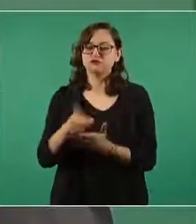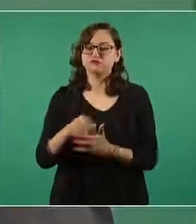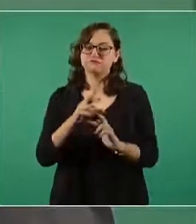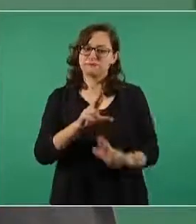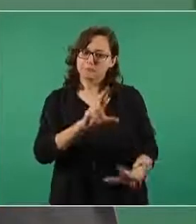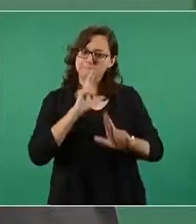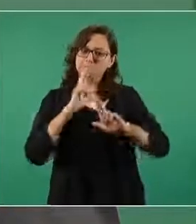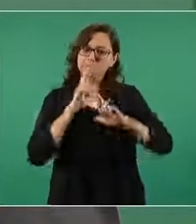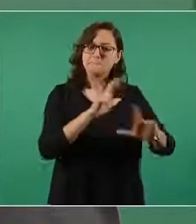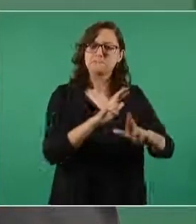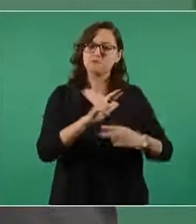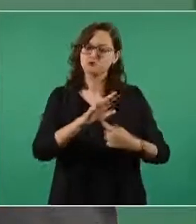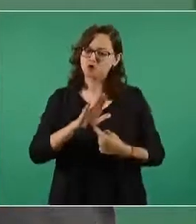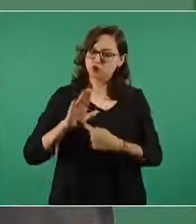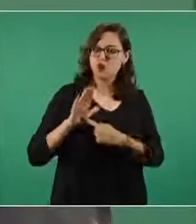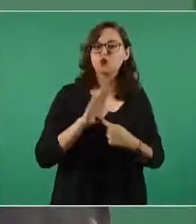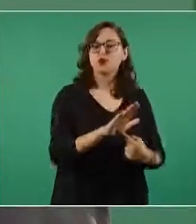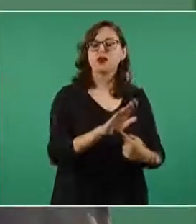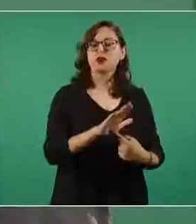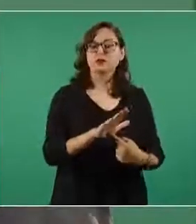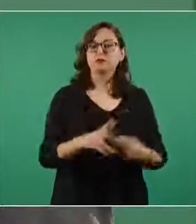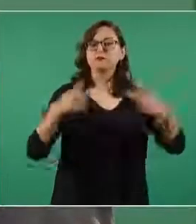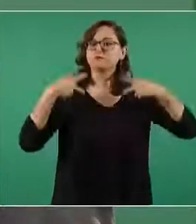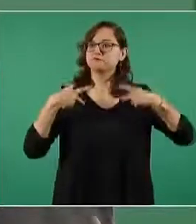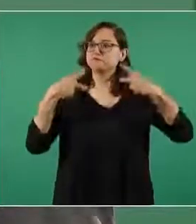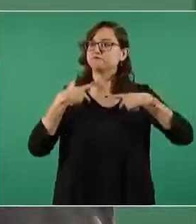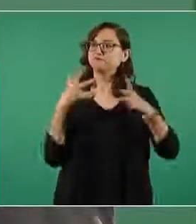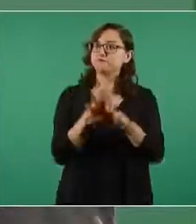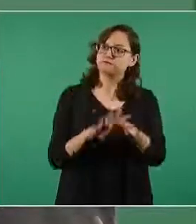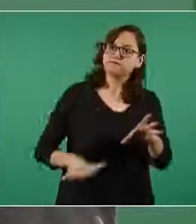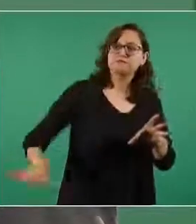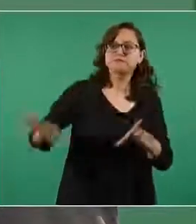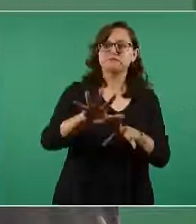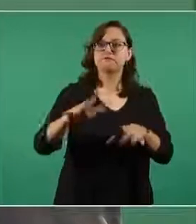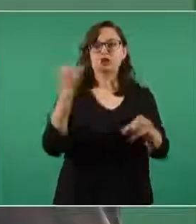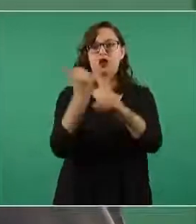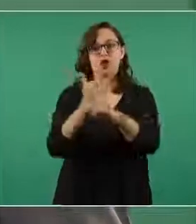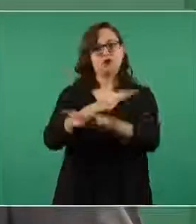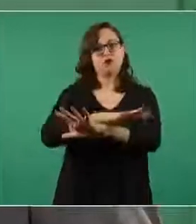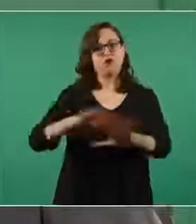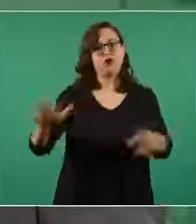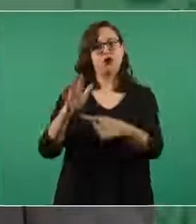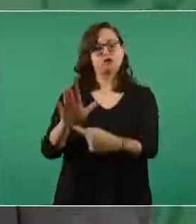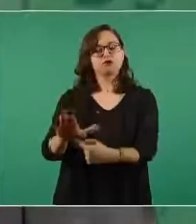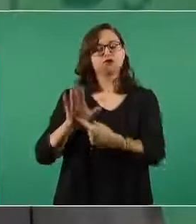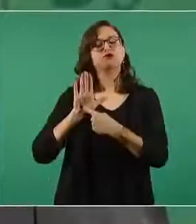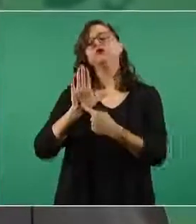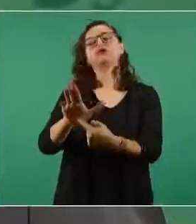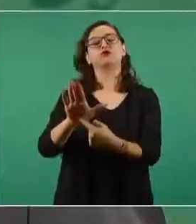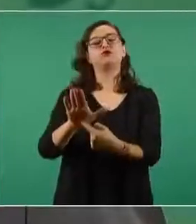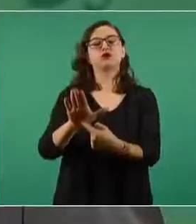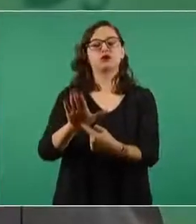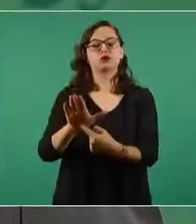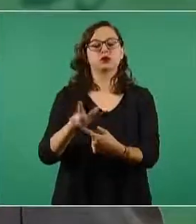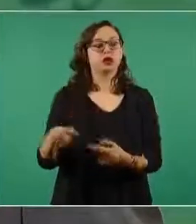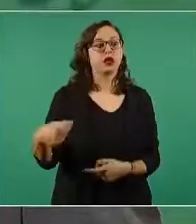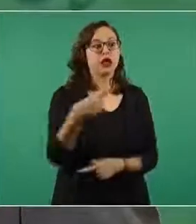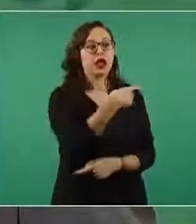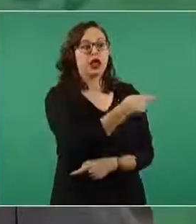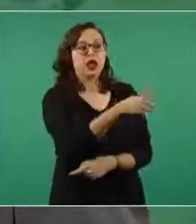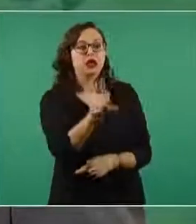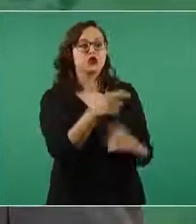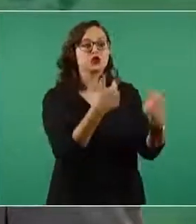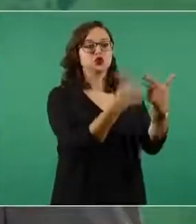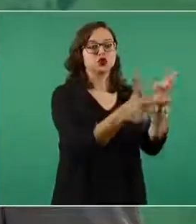de réplica y a informar al pueblo para que el gobierno no sea rehén de